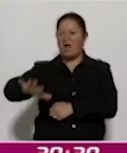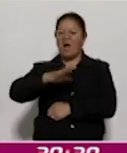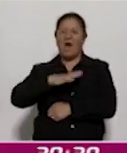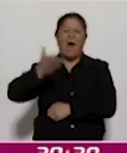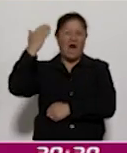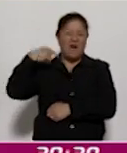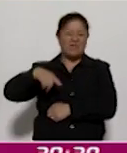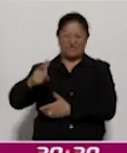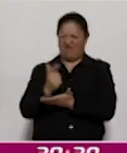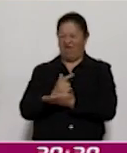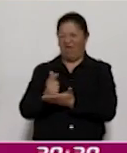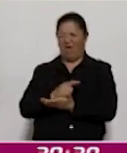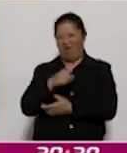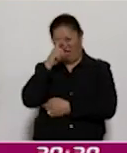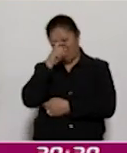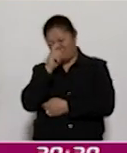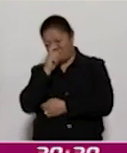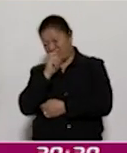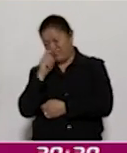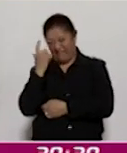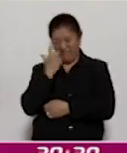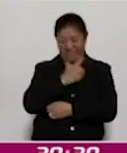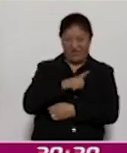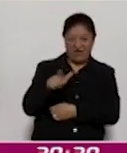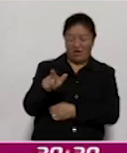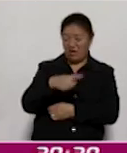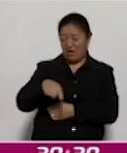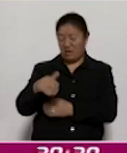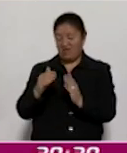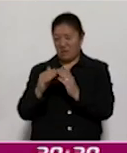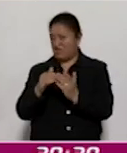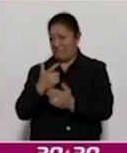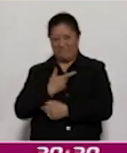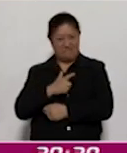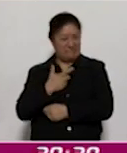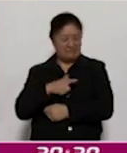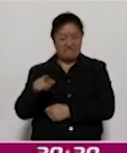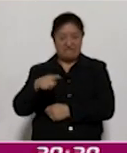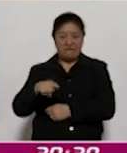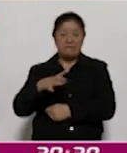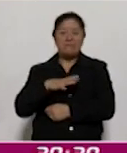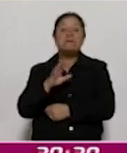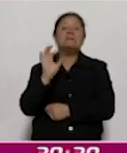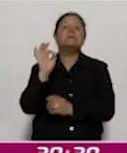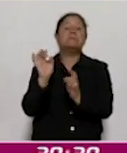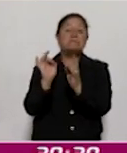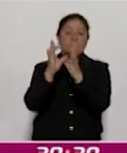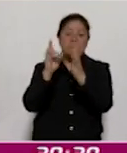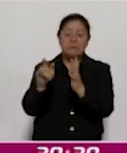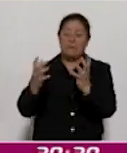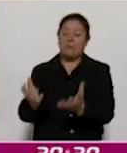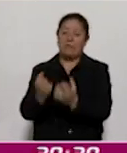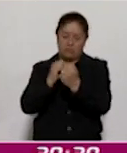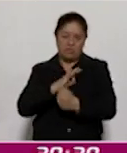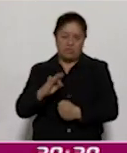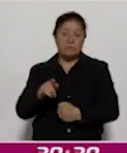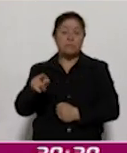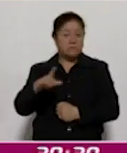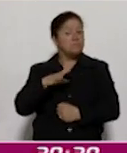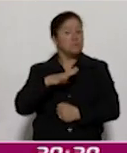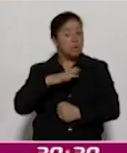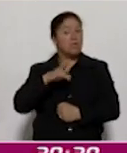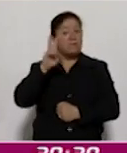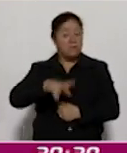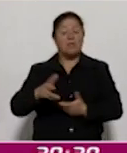cerca, se vuelve de pronto un espacio en el que podemos recuperar la ciudad. Sí es un pulmón, sí es un lugar para las